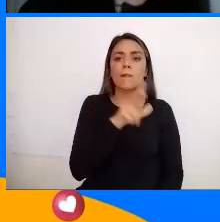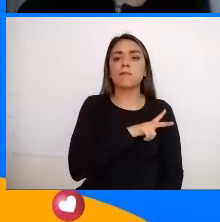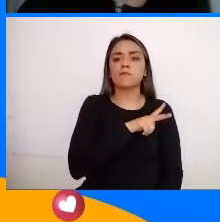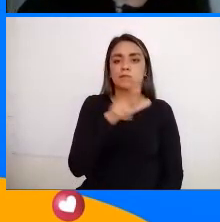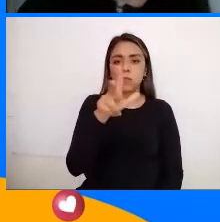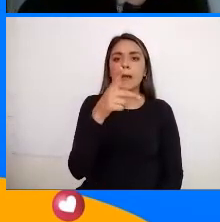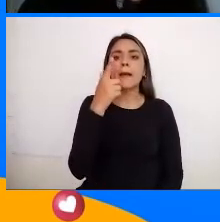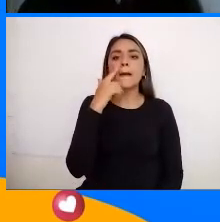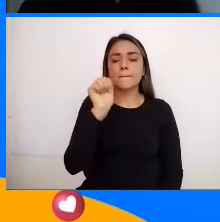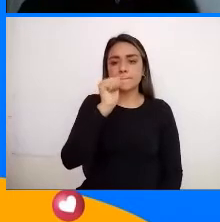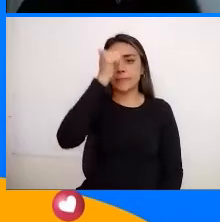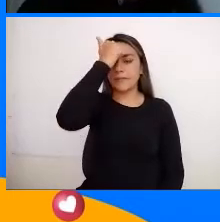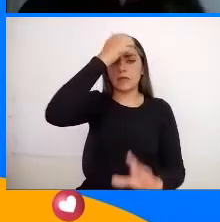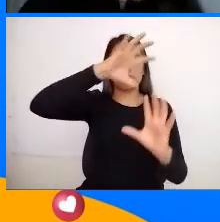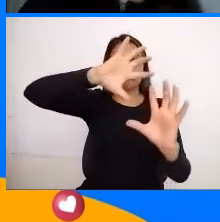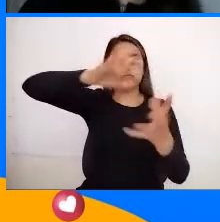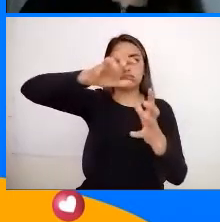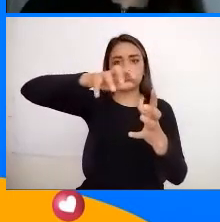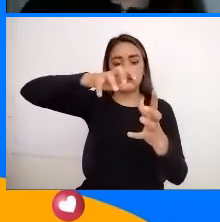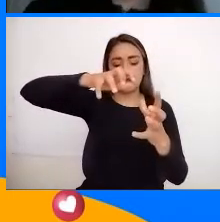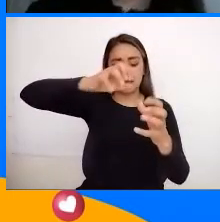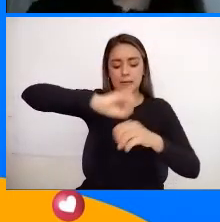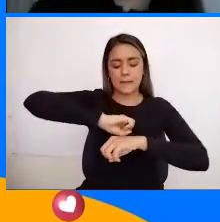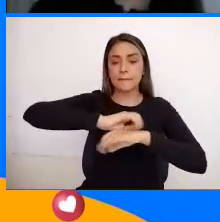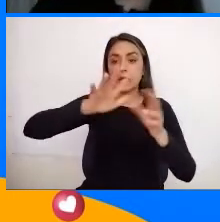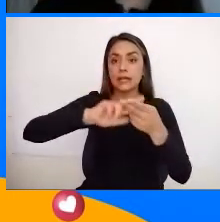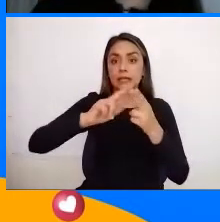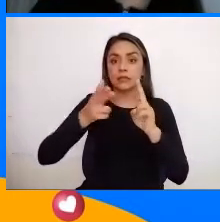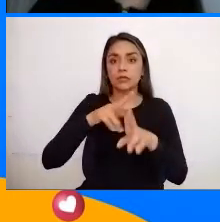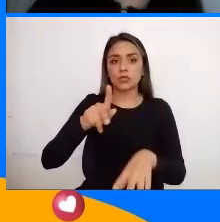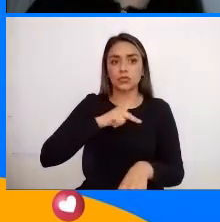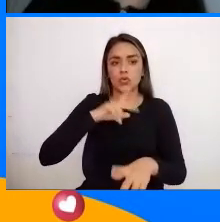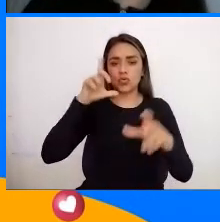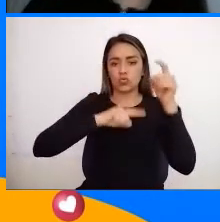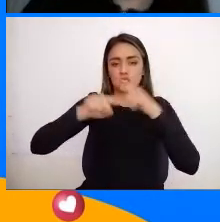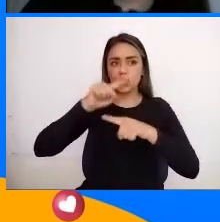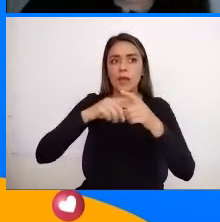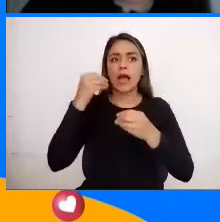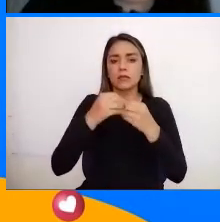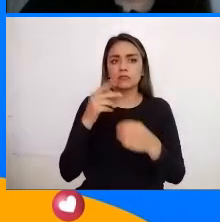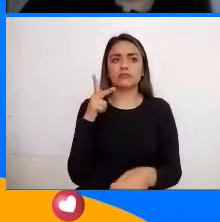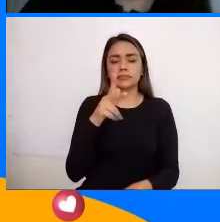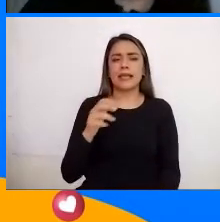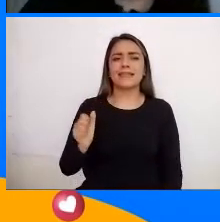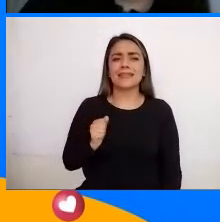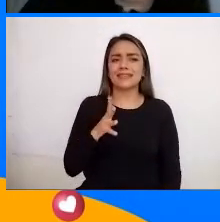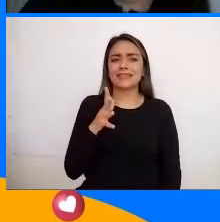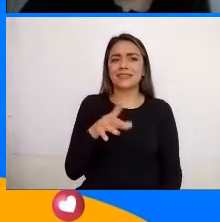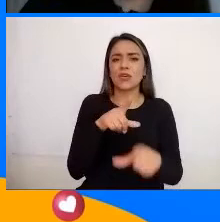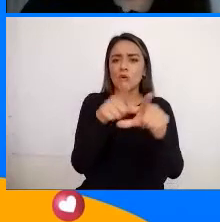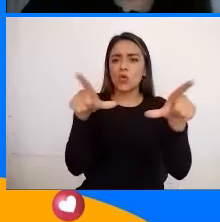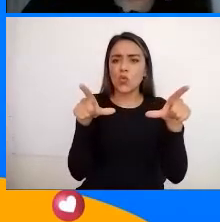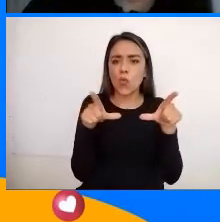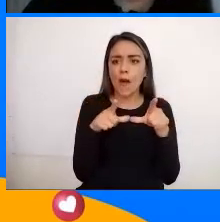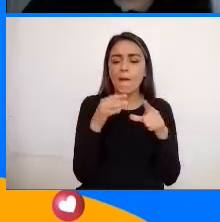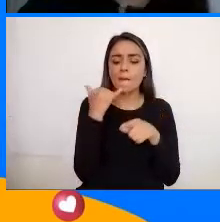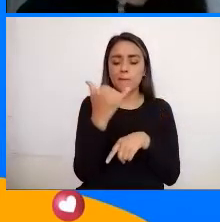padres de la geografía Y por supuesto Pues padres del turismo Donde hacía unas descripciones De los lugares A los que llegaba